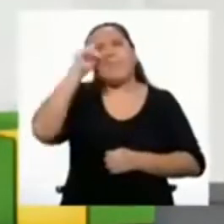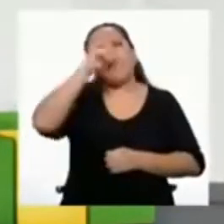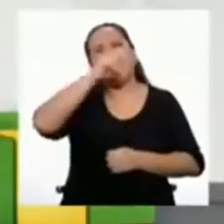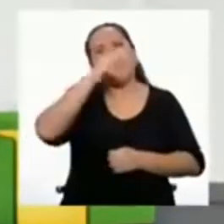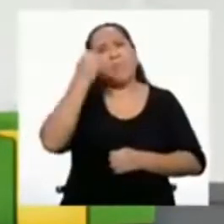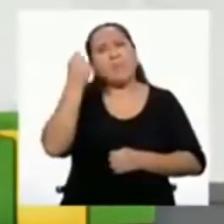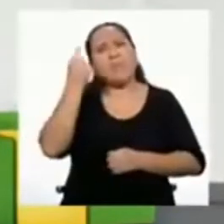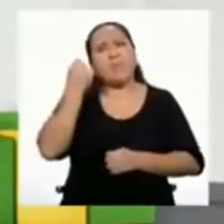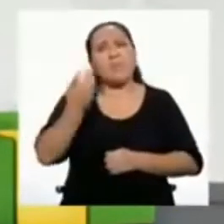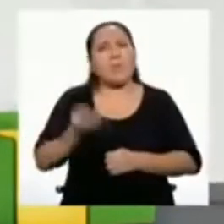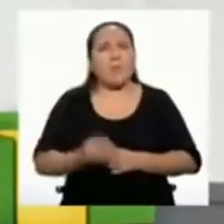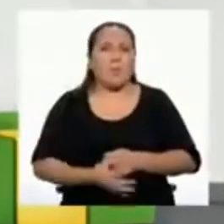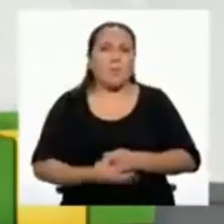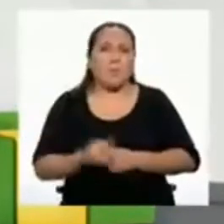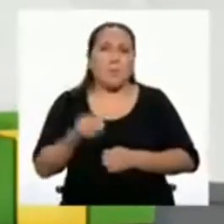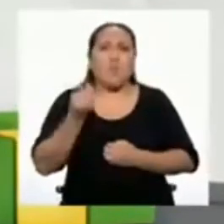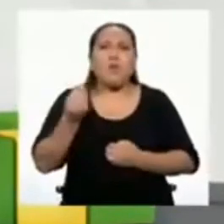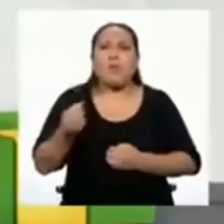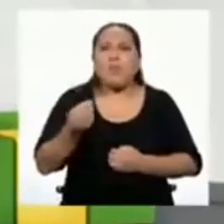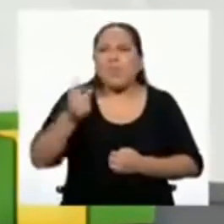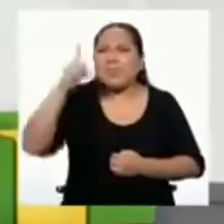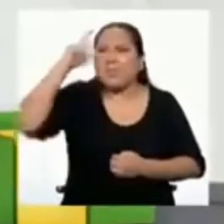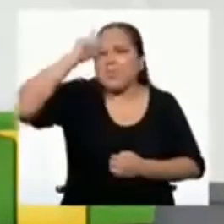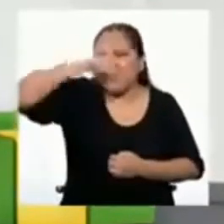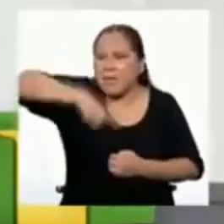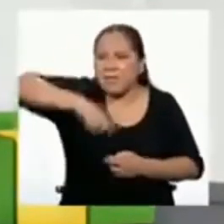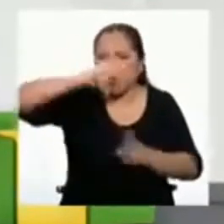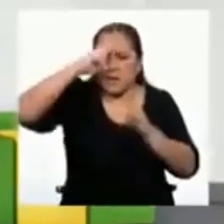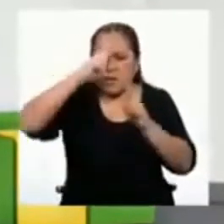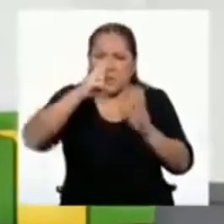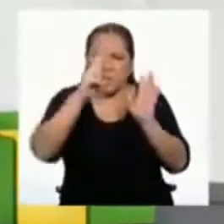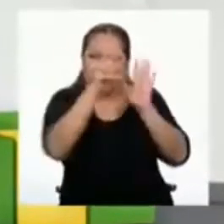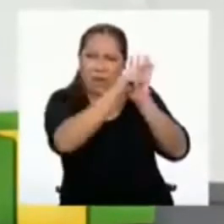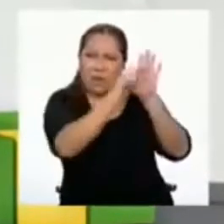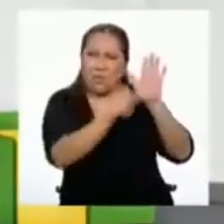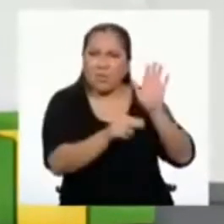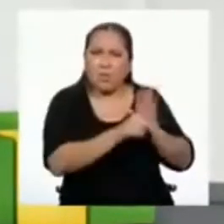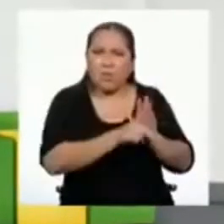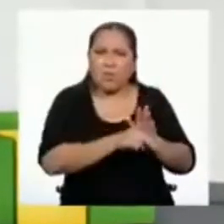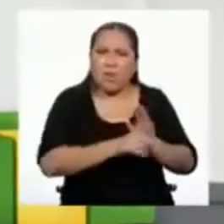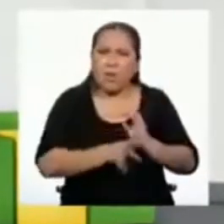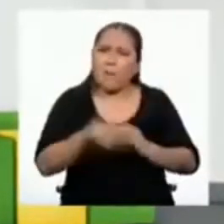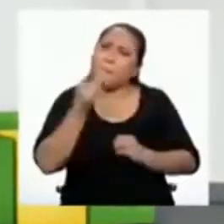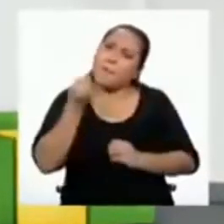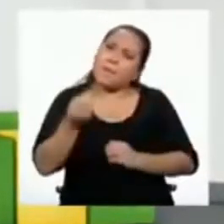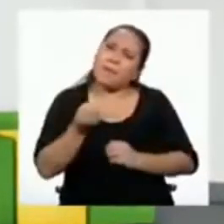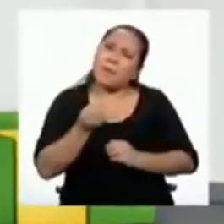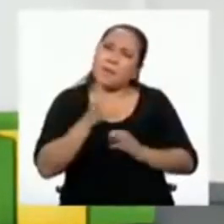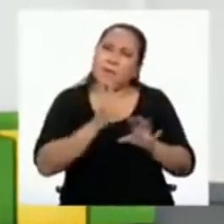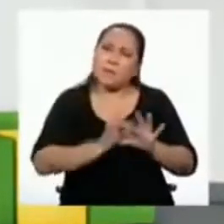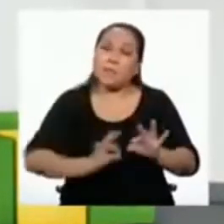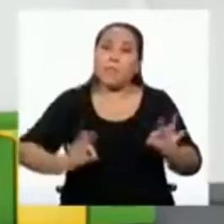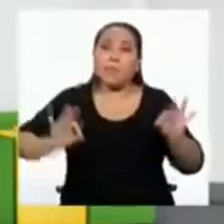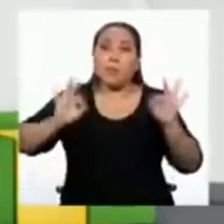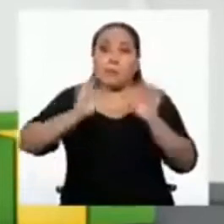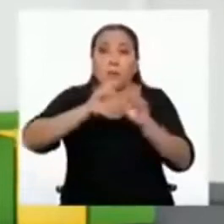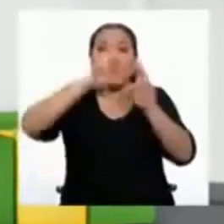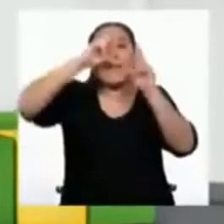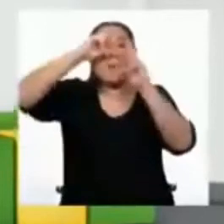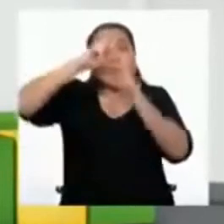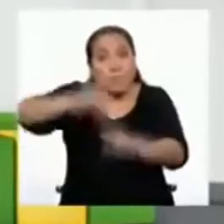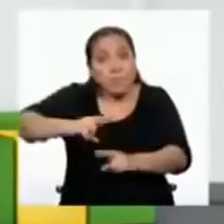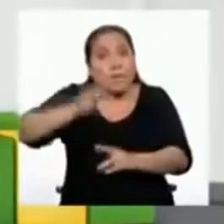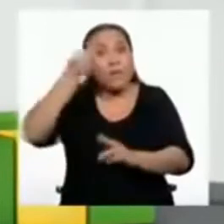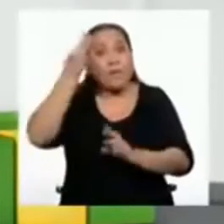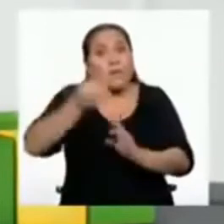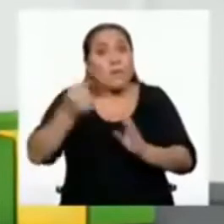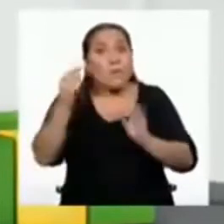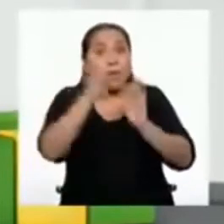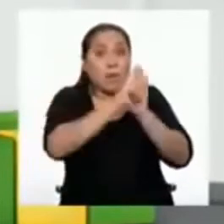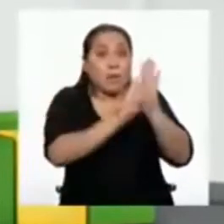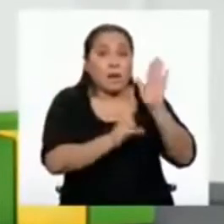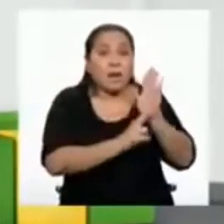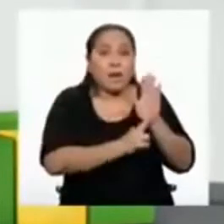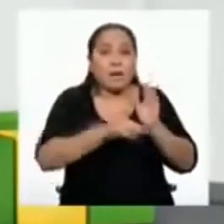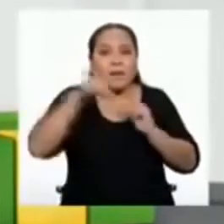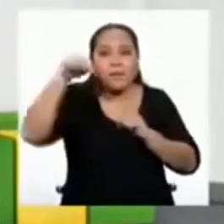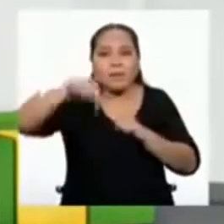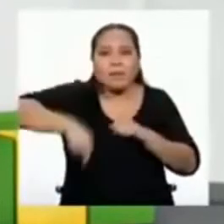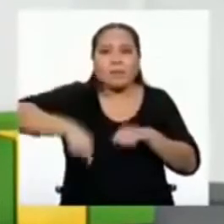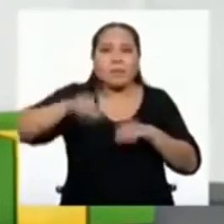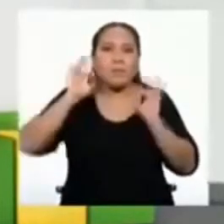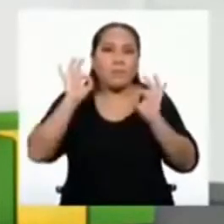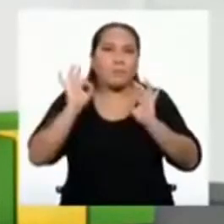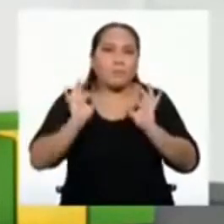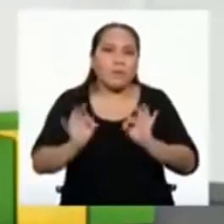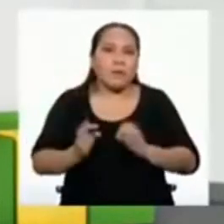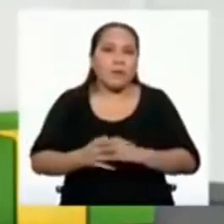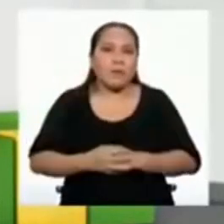¿Por qué nos cuesta cumplir las normas? ¿Por qué es importante seguirlas en situaciones así? Recuerda que esta es